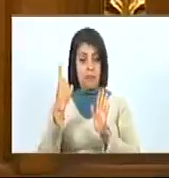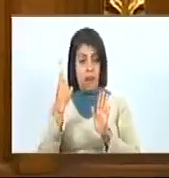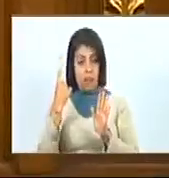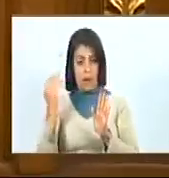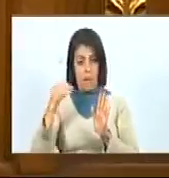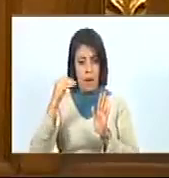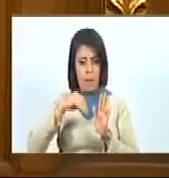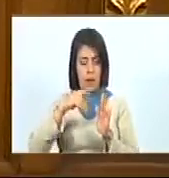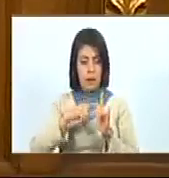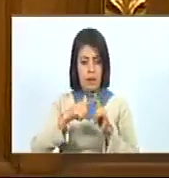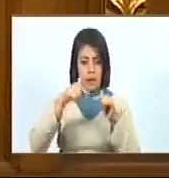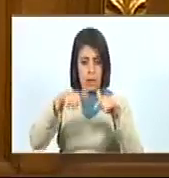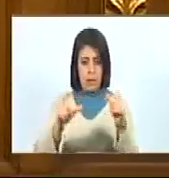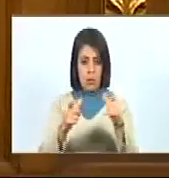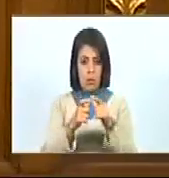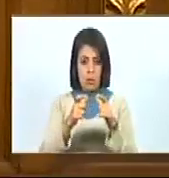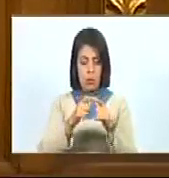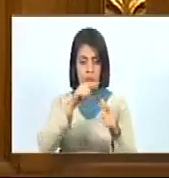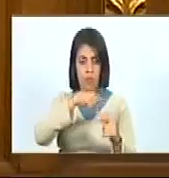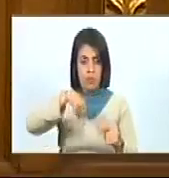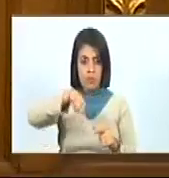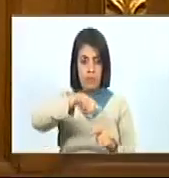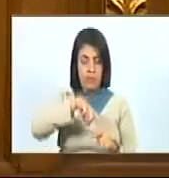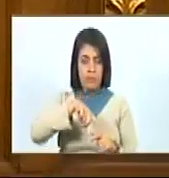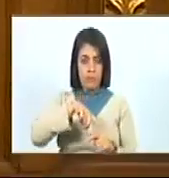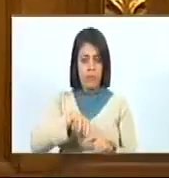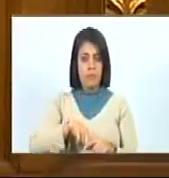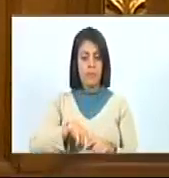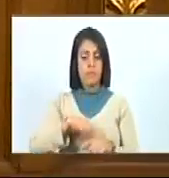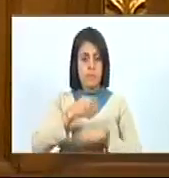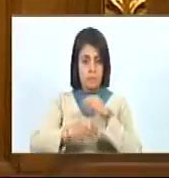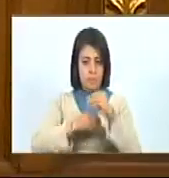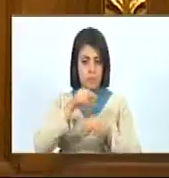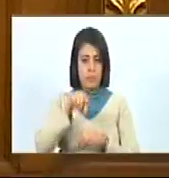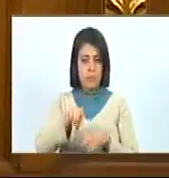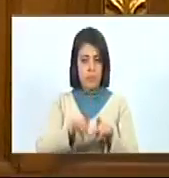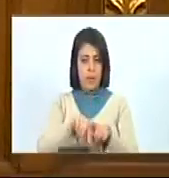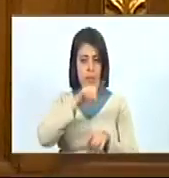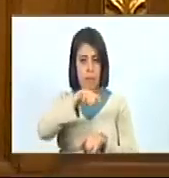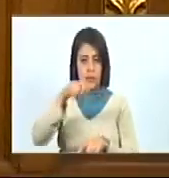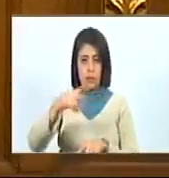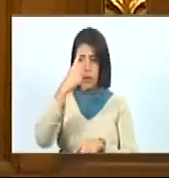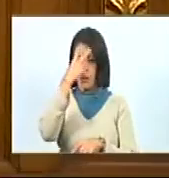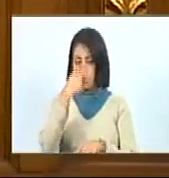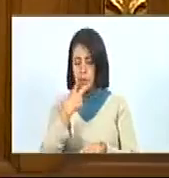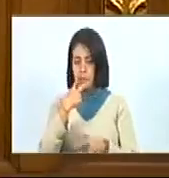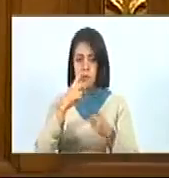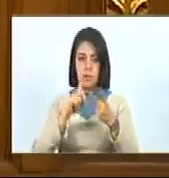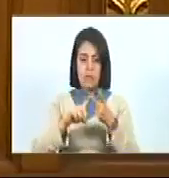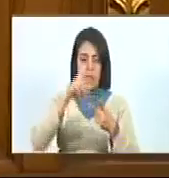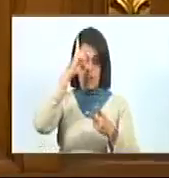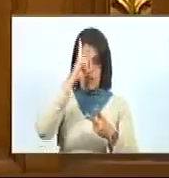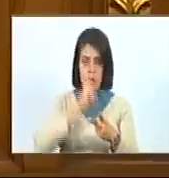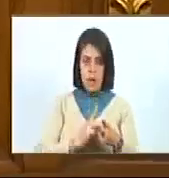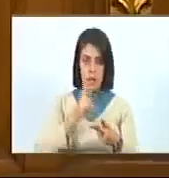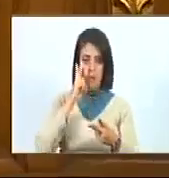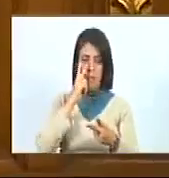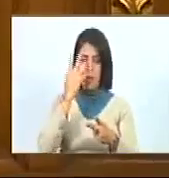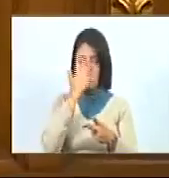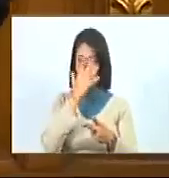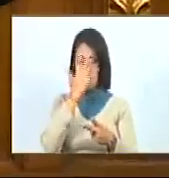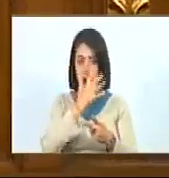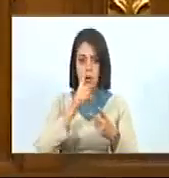para este sector como lo es el de las personas ciegas o con discapacidad visual,